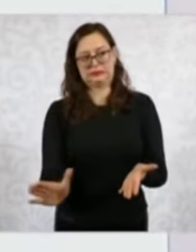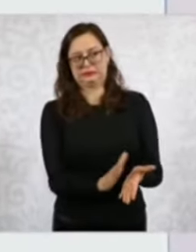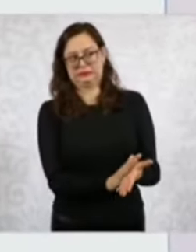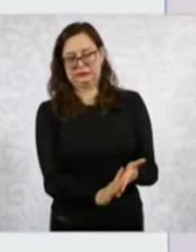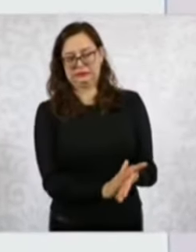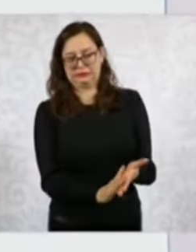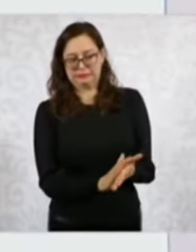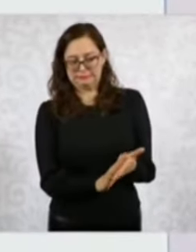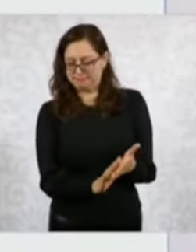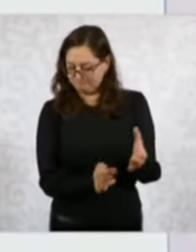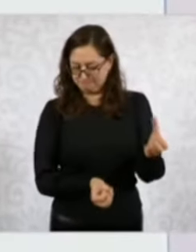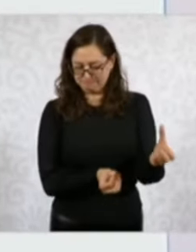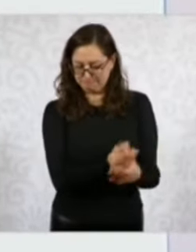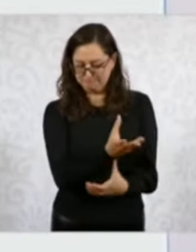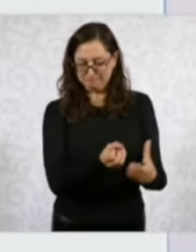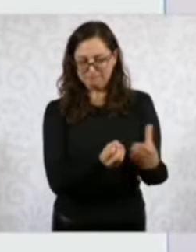diciendo,